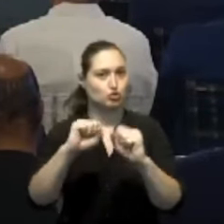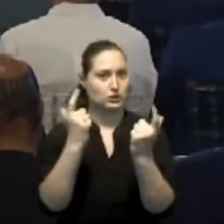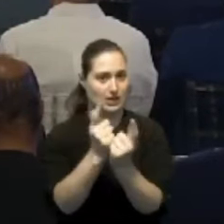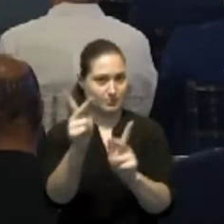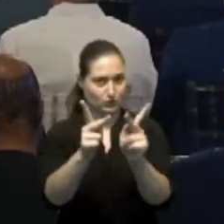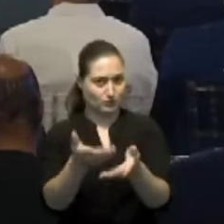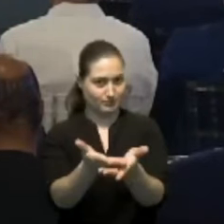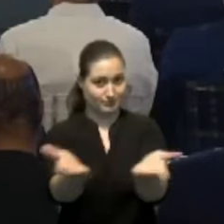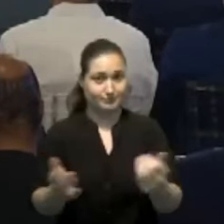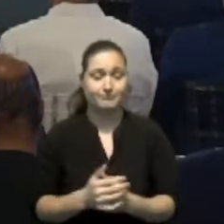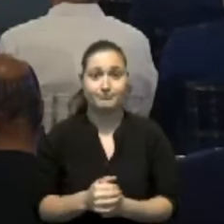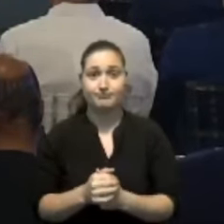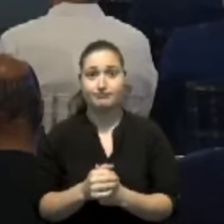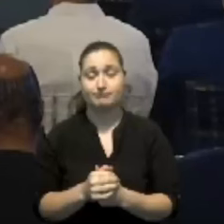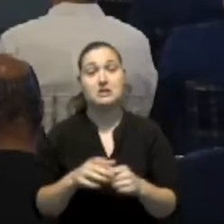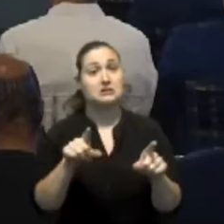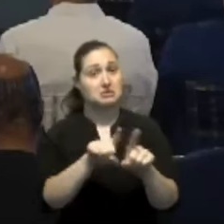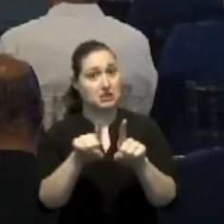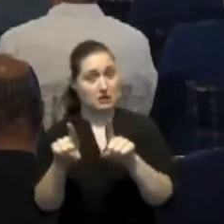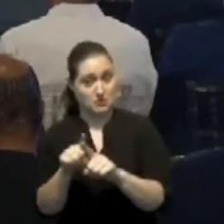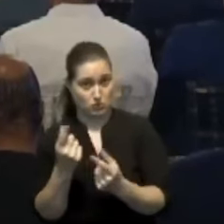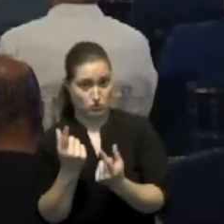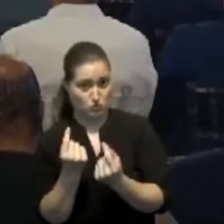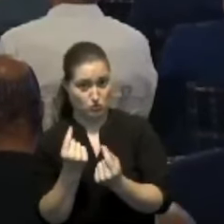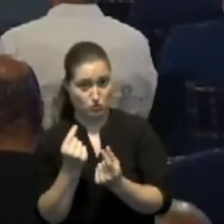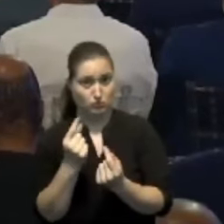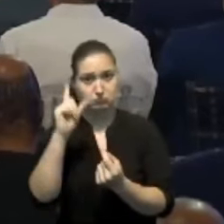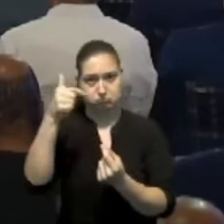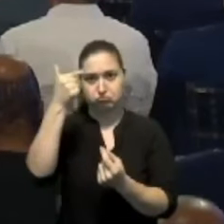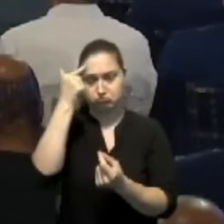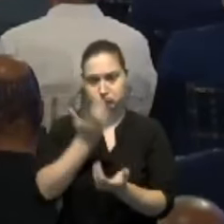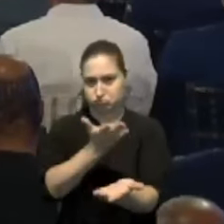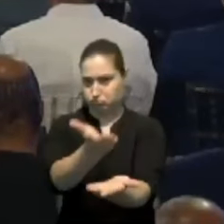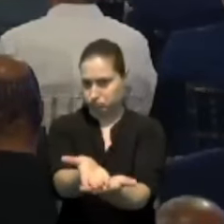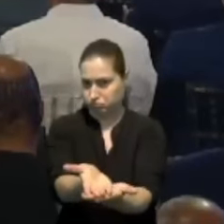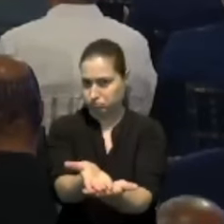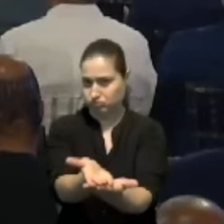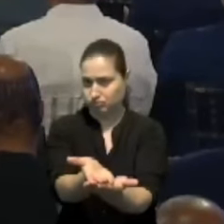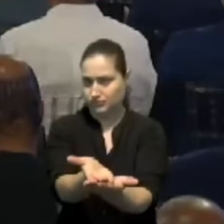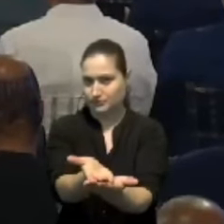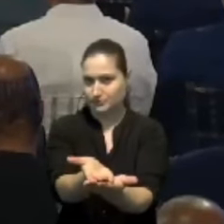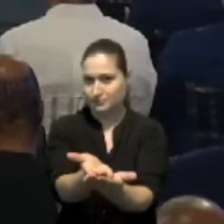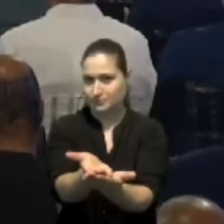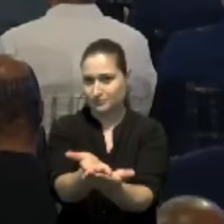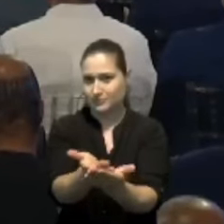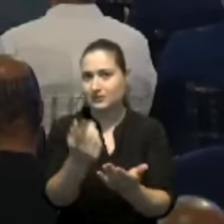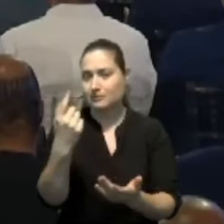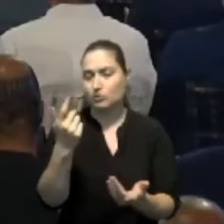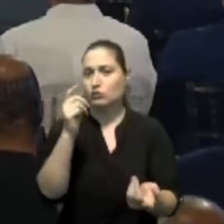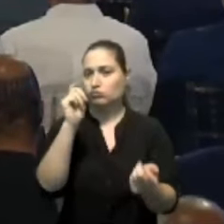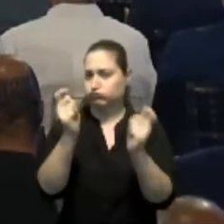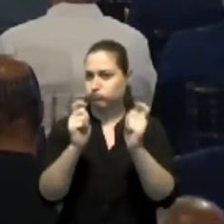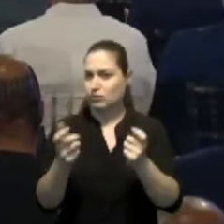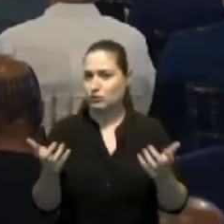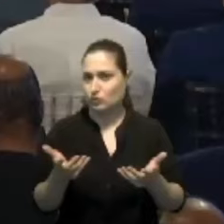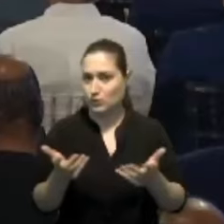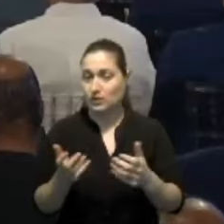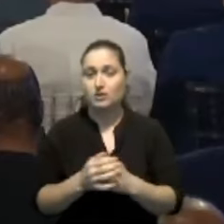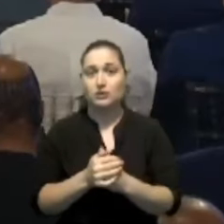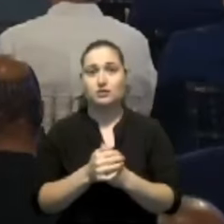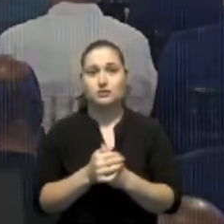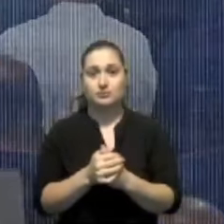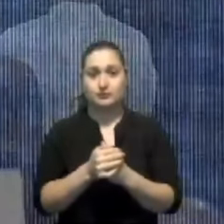Otra medida compensatoria que el gobierno está proponiendo como parte de la reforma es un aumento